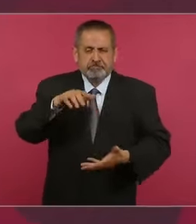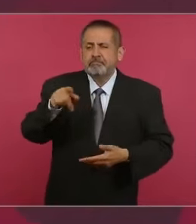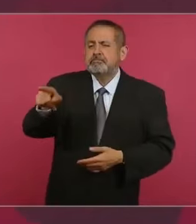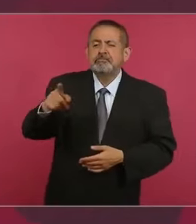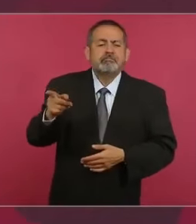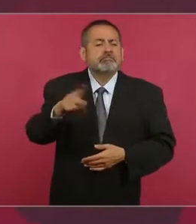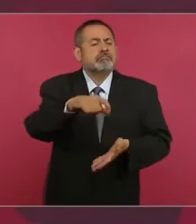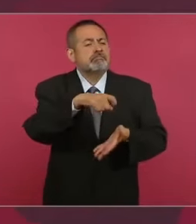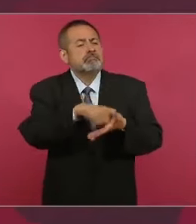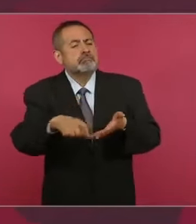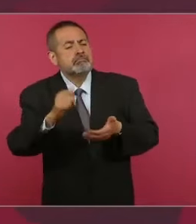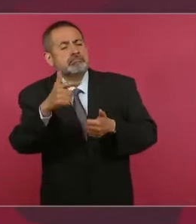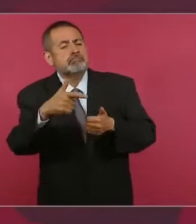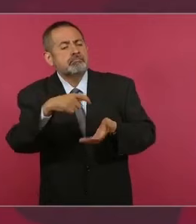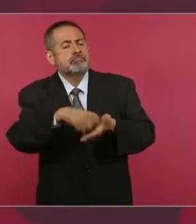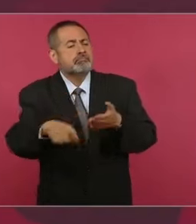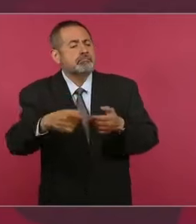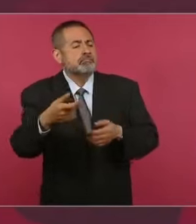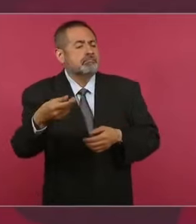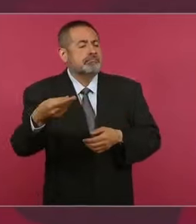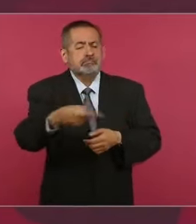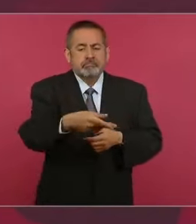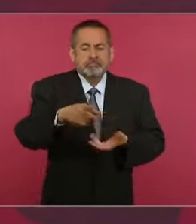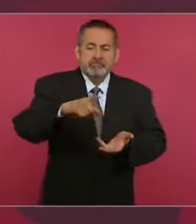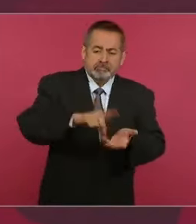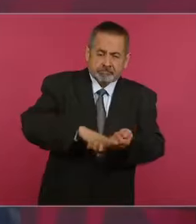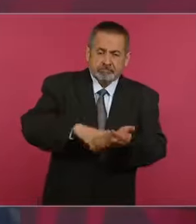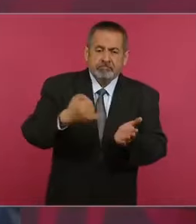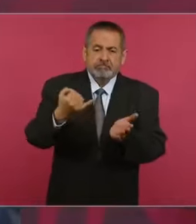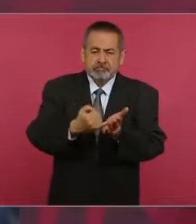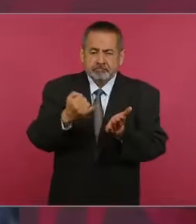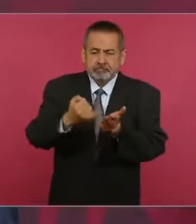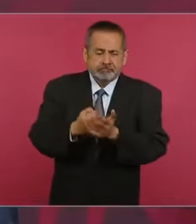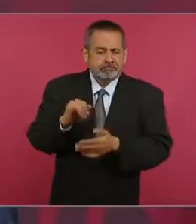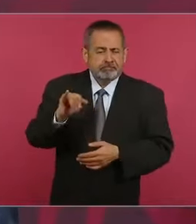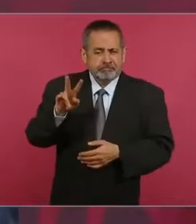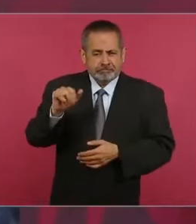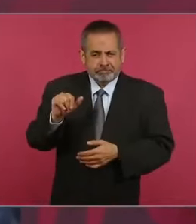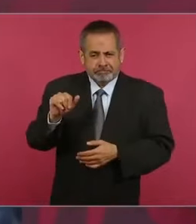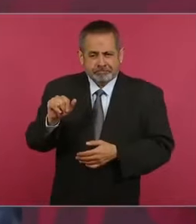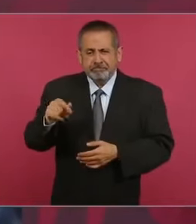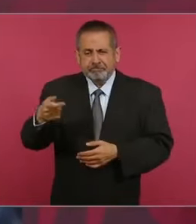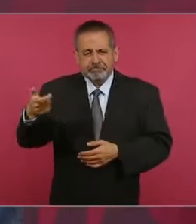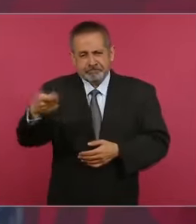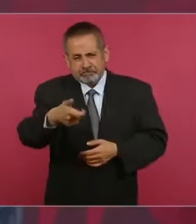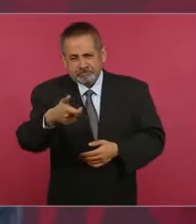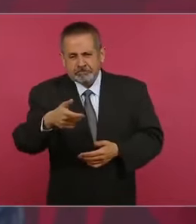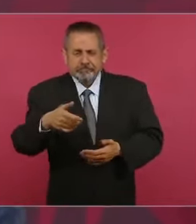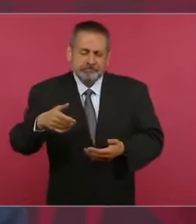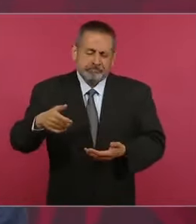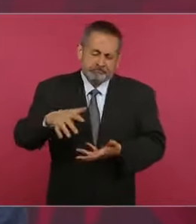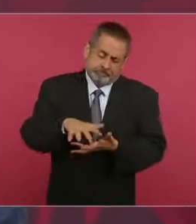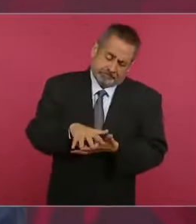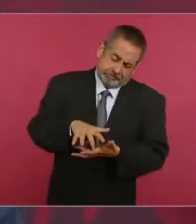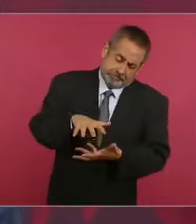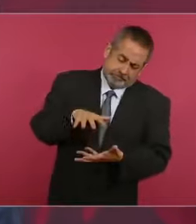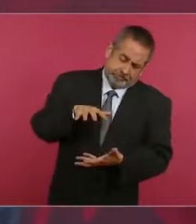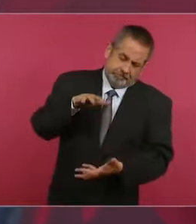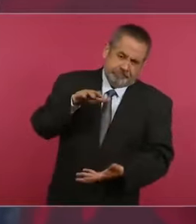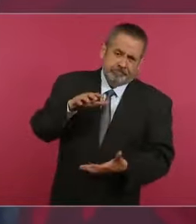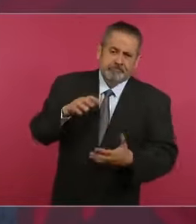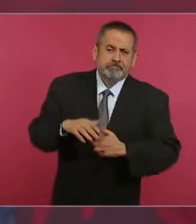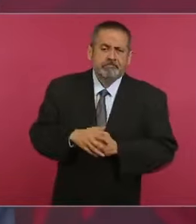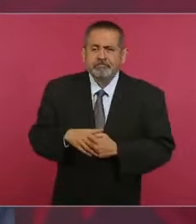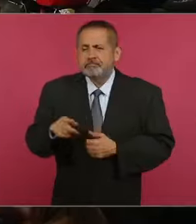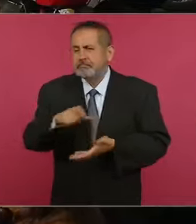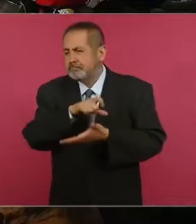mercancía, ahí va, incluido el IVA, y paga un impuesto, el que